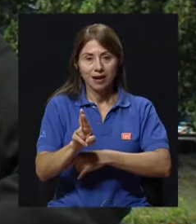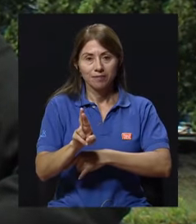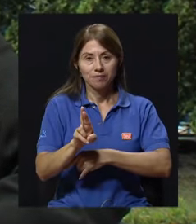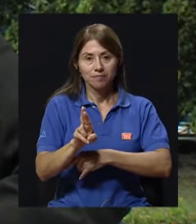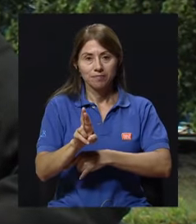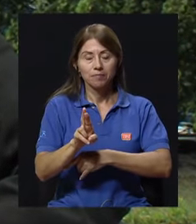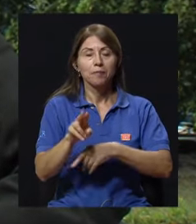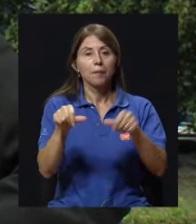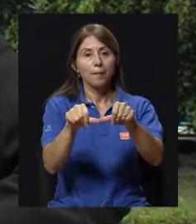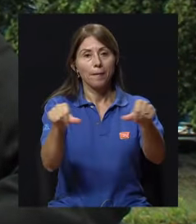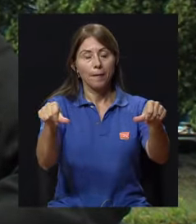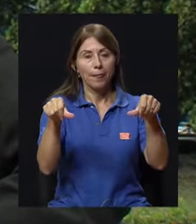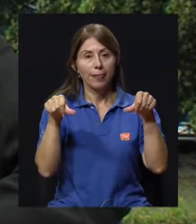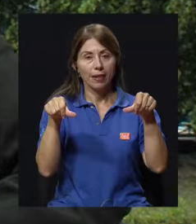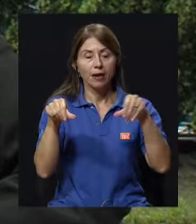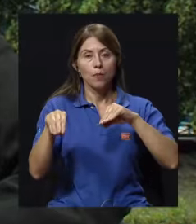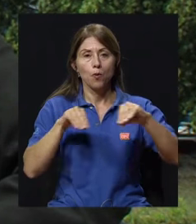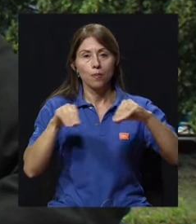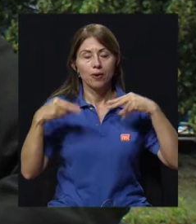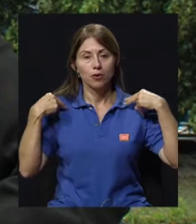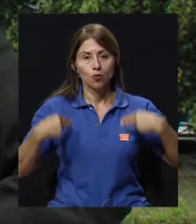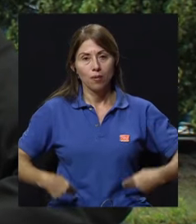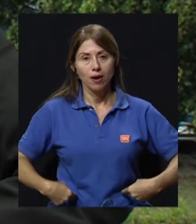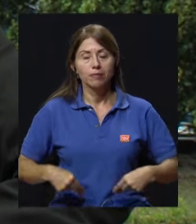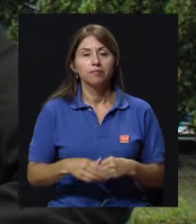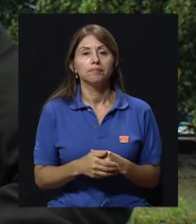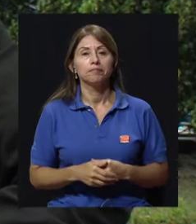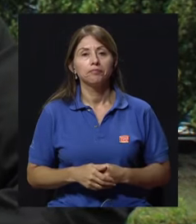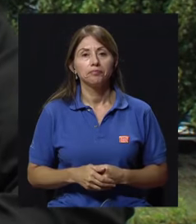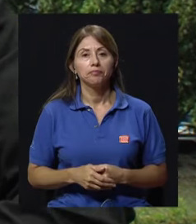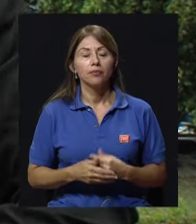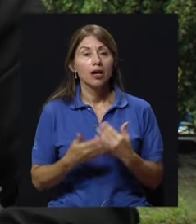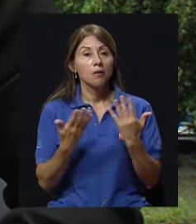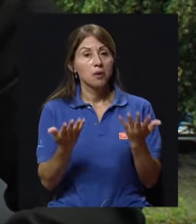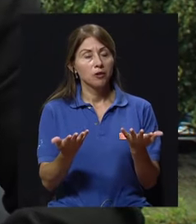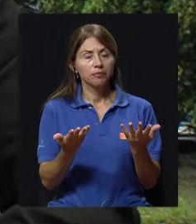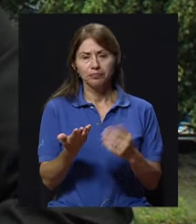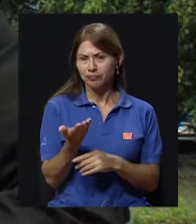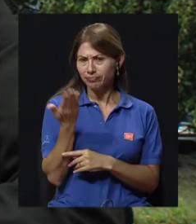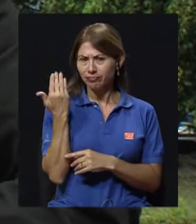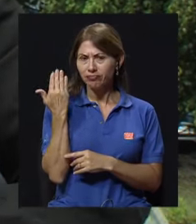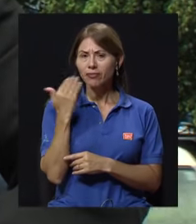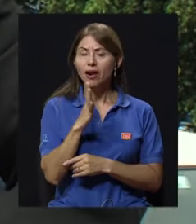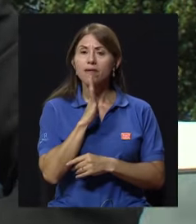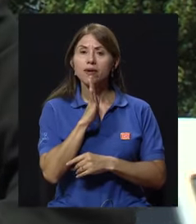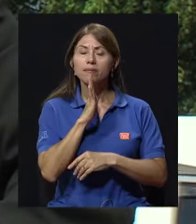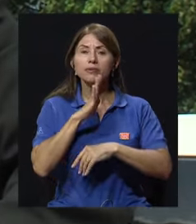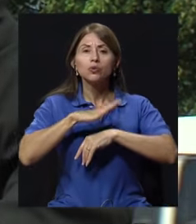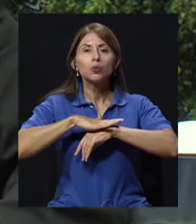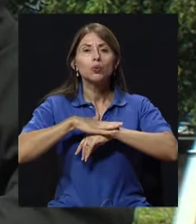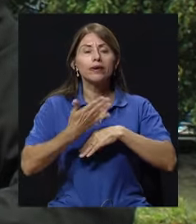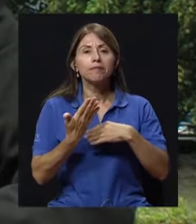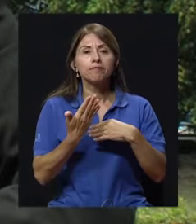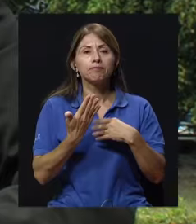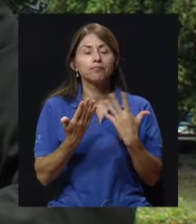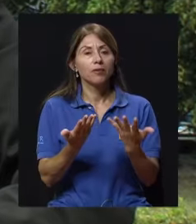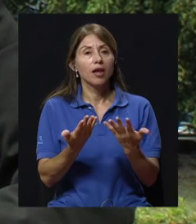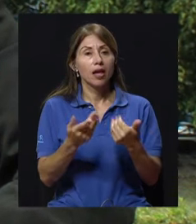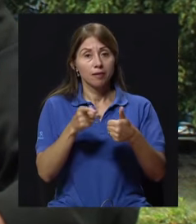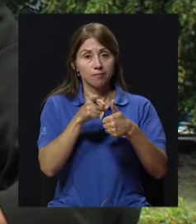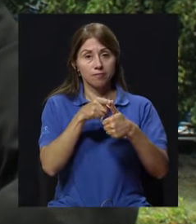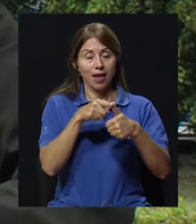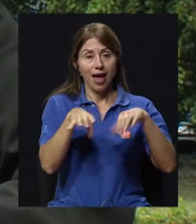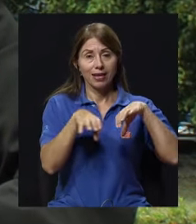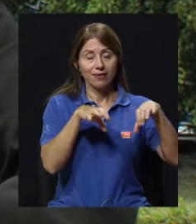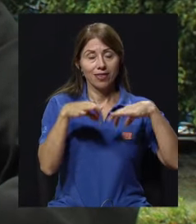de Costa Rica en torno al área de movimiento humano precisamente. Y Maribel, en el bloque pasado conversábamos de las